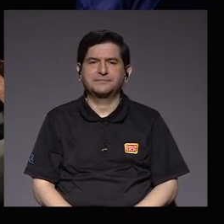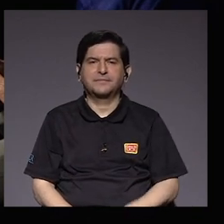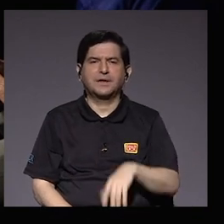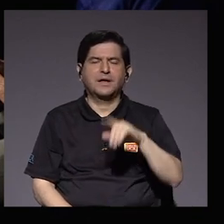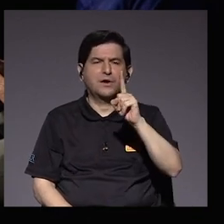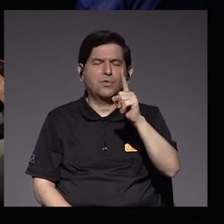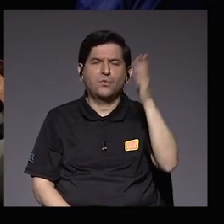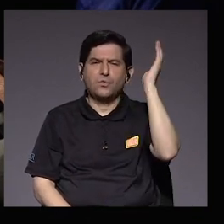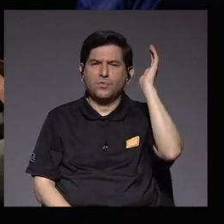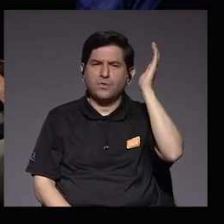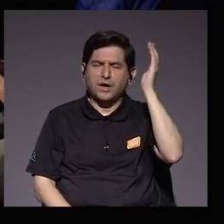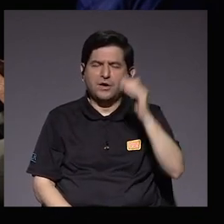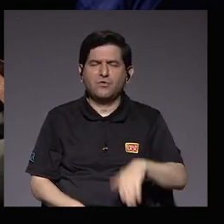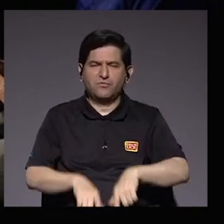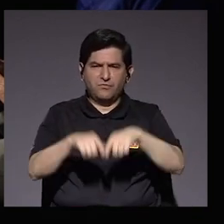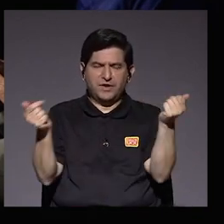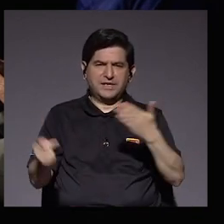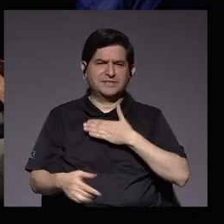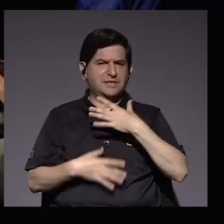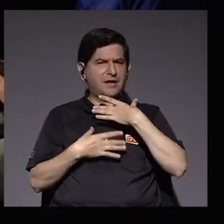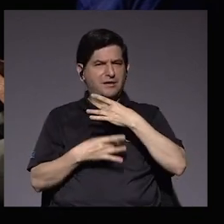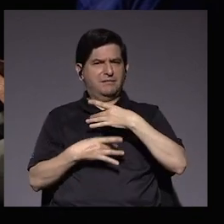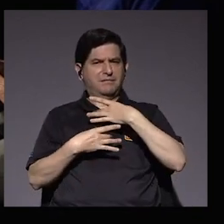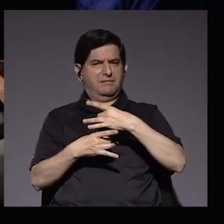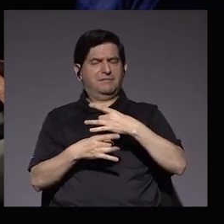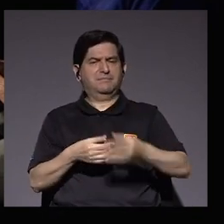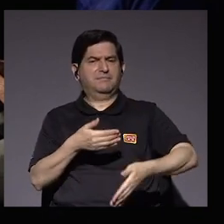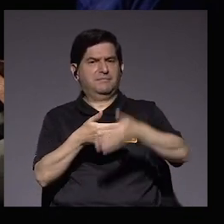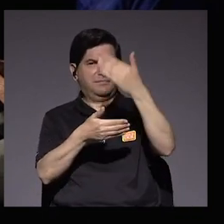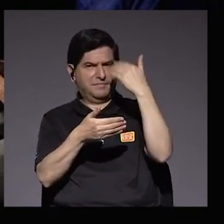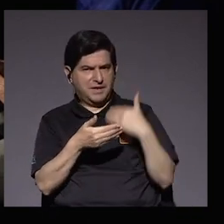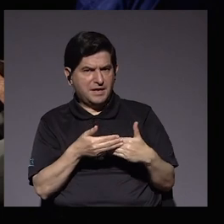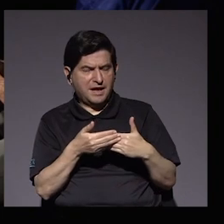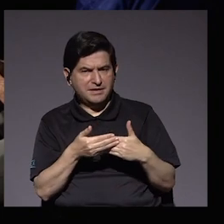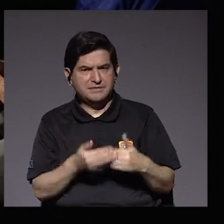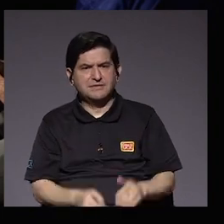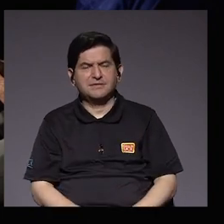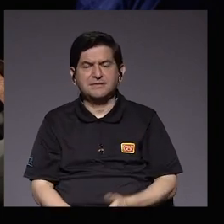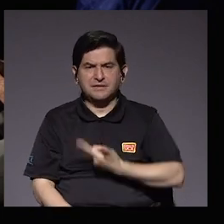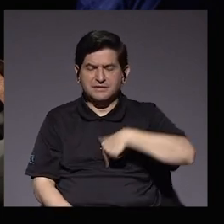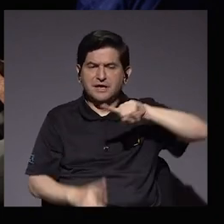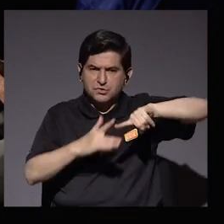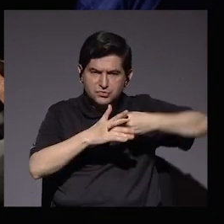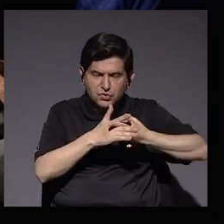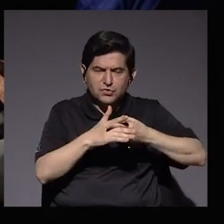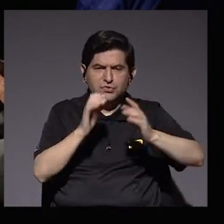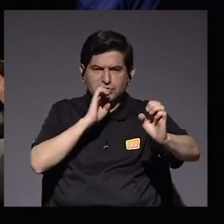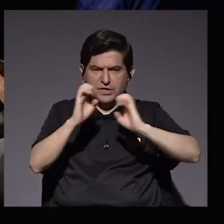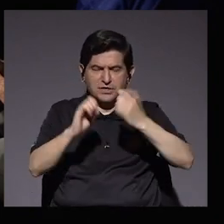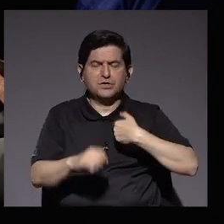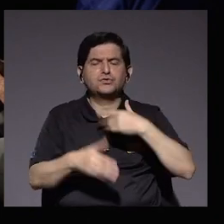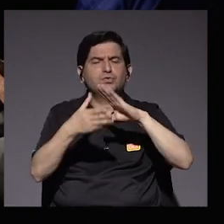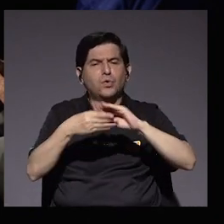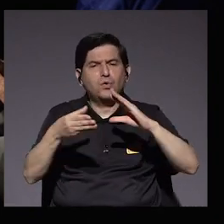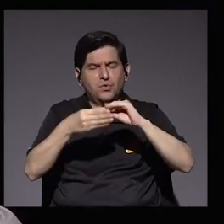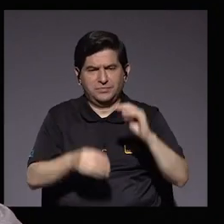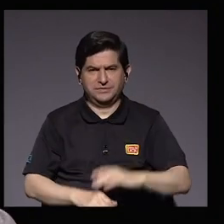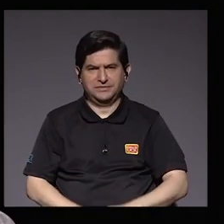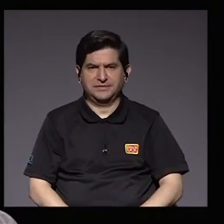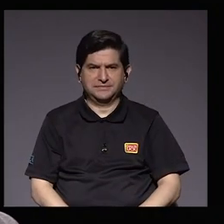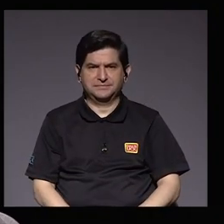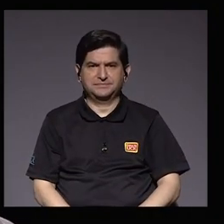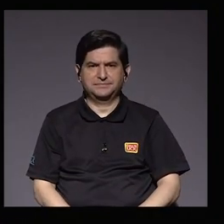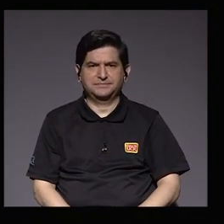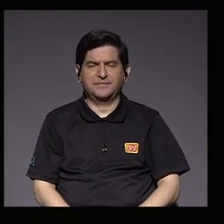hay una conferencia de prensa que a me llamó mucho la atención, que ahora antes de que iniciáramos la entrevista yo le comentaba, que fue